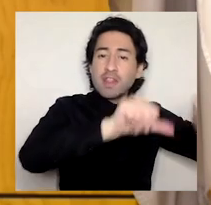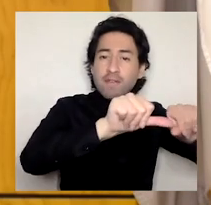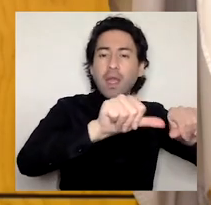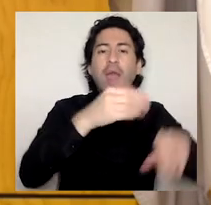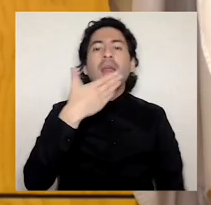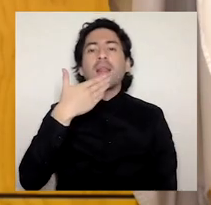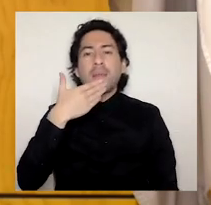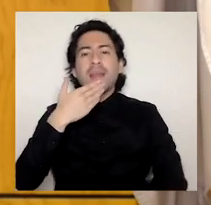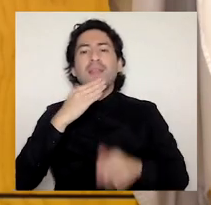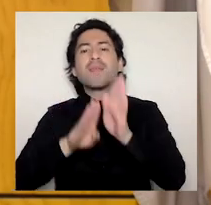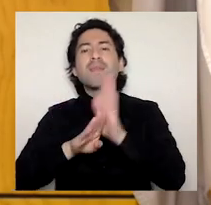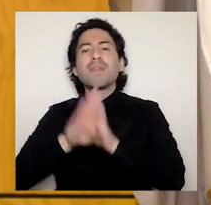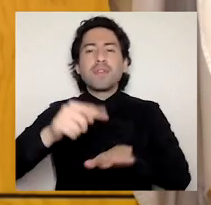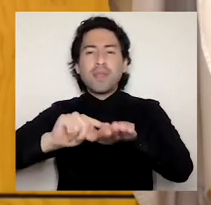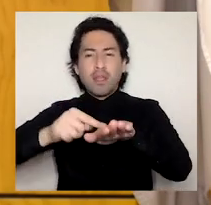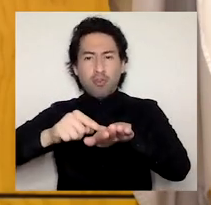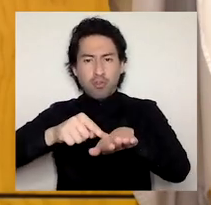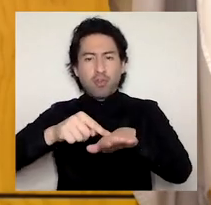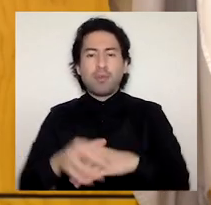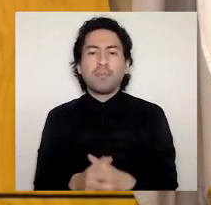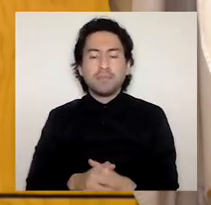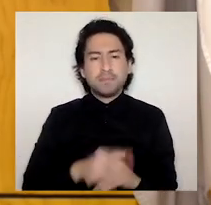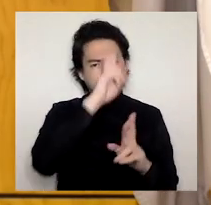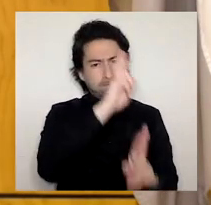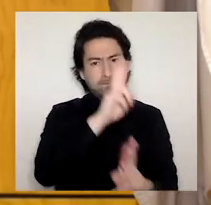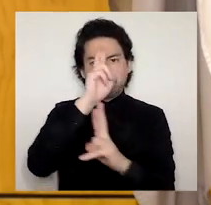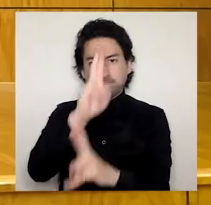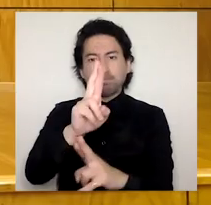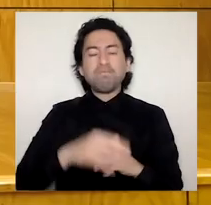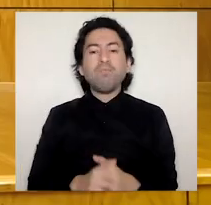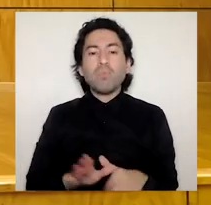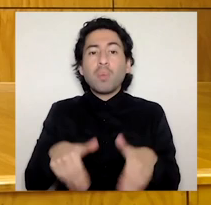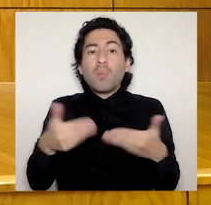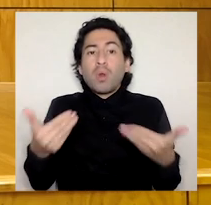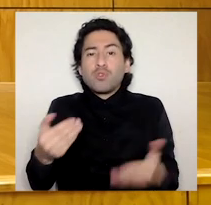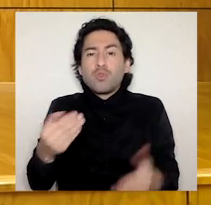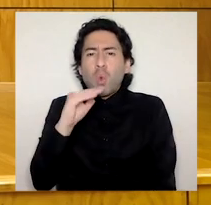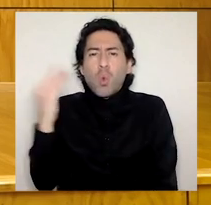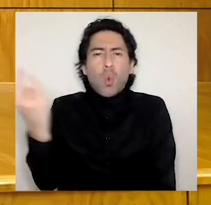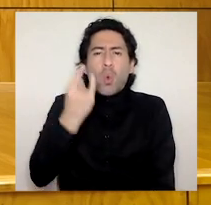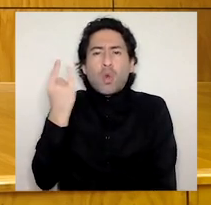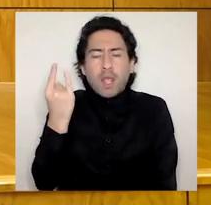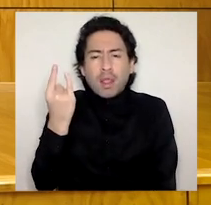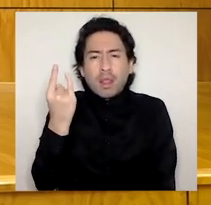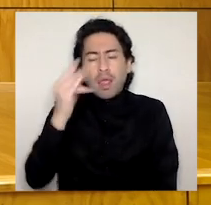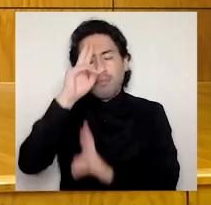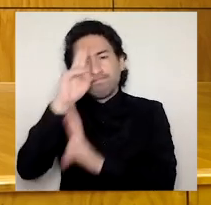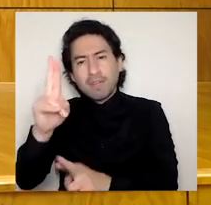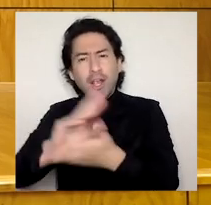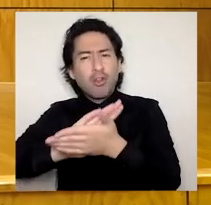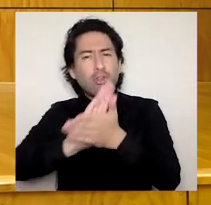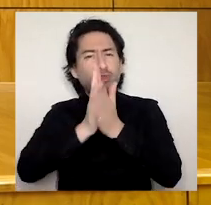se hace urgente equilibrar y reconocer todos los aportes que con nuestro quehacer académico realizamos